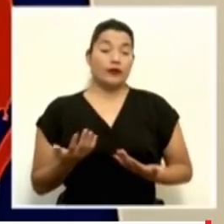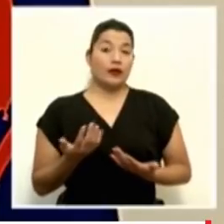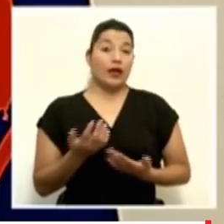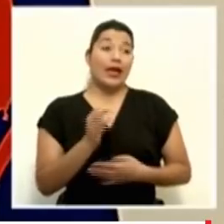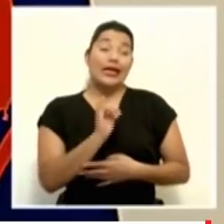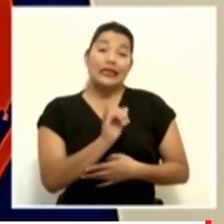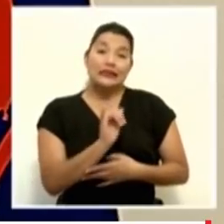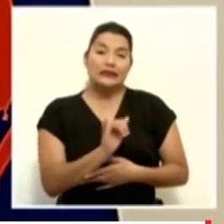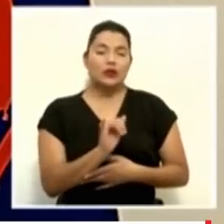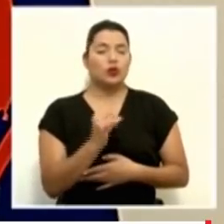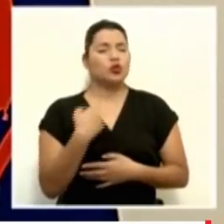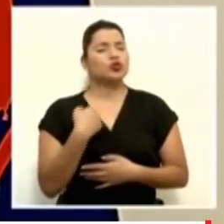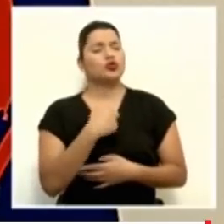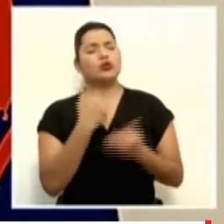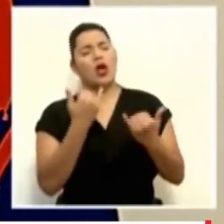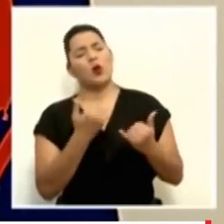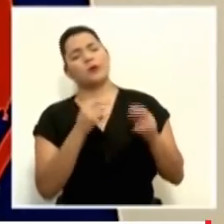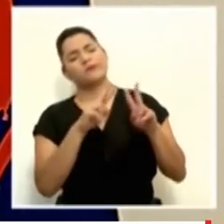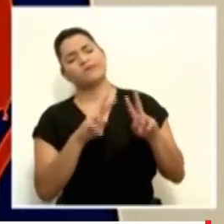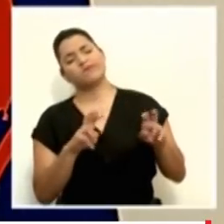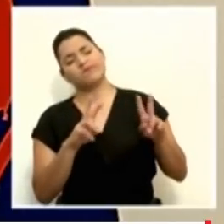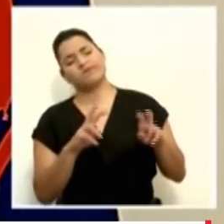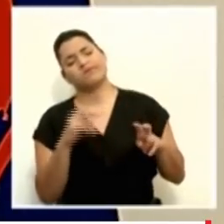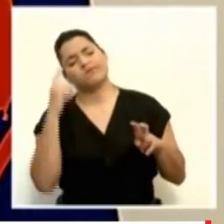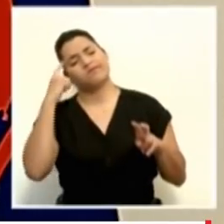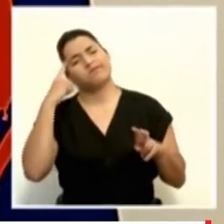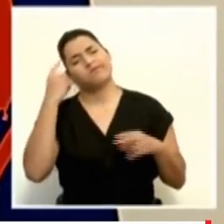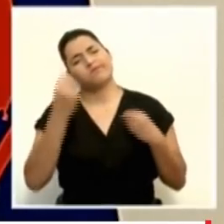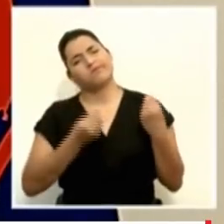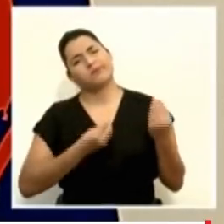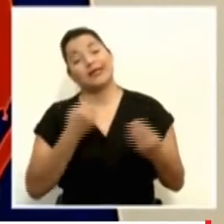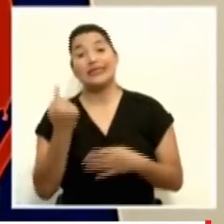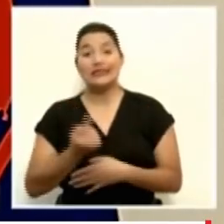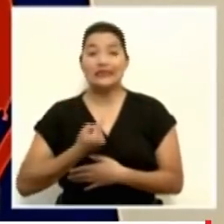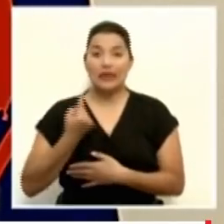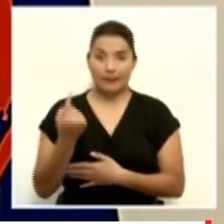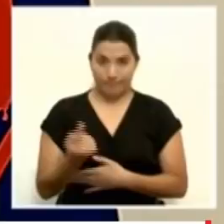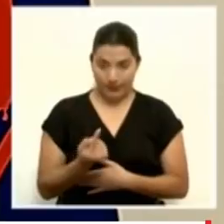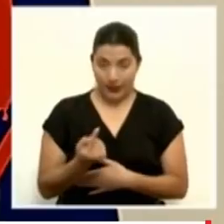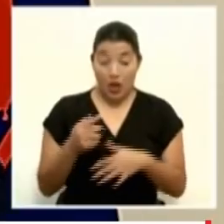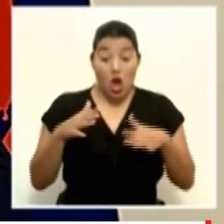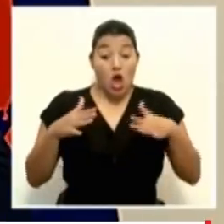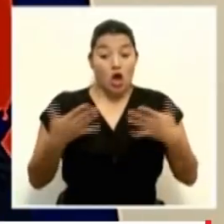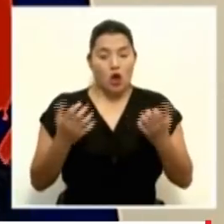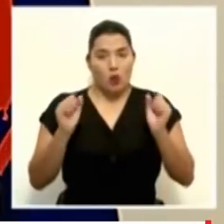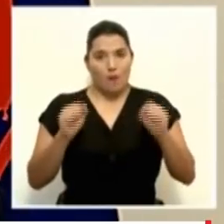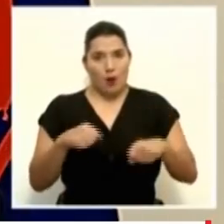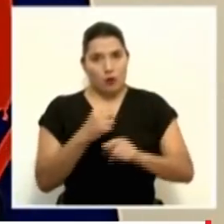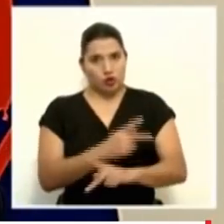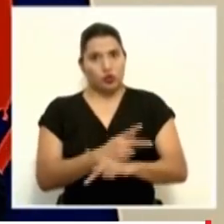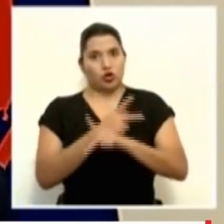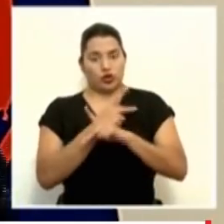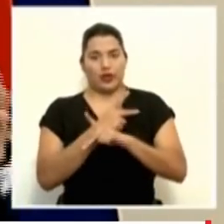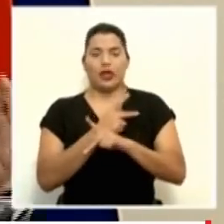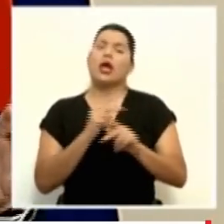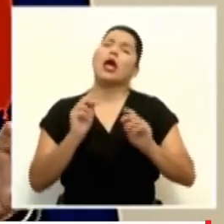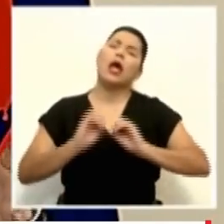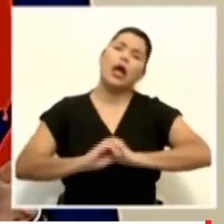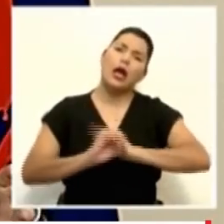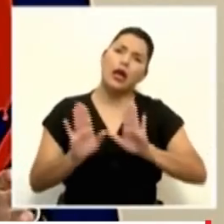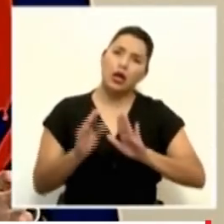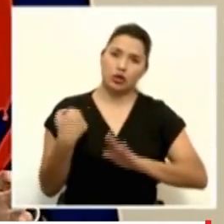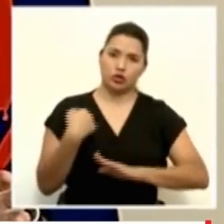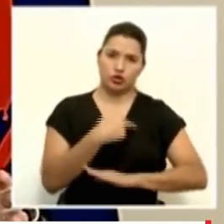se está valorando siempre. ¿Cómo podemos proteger en mayor medida? Obviamente queremos proteger a toda la